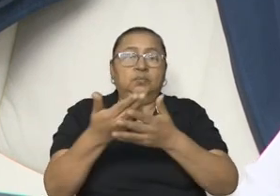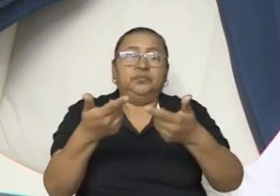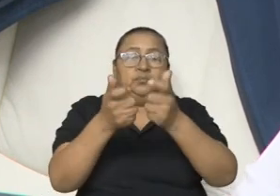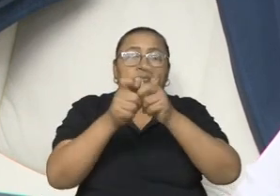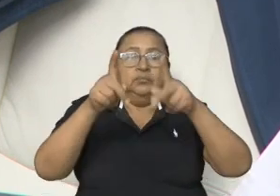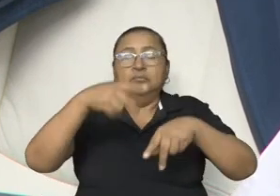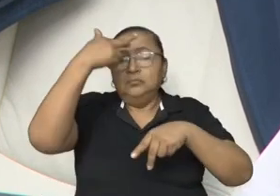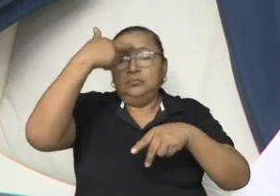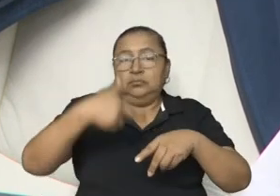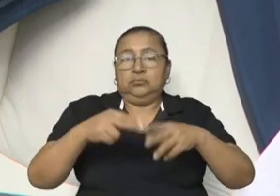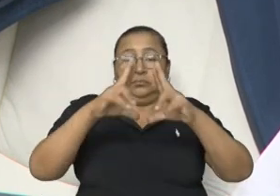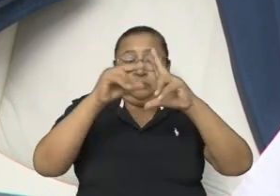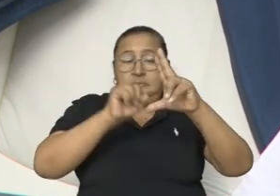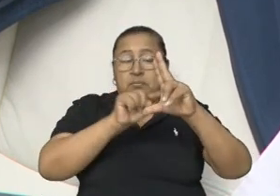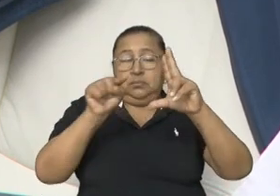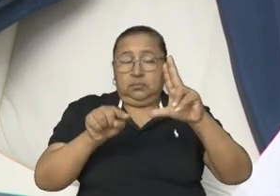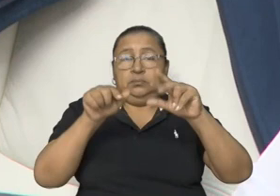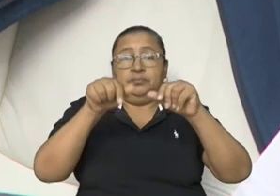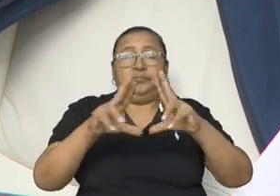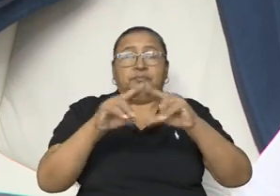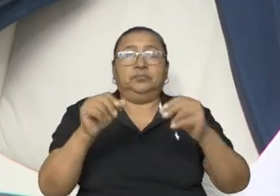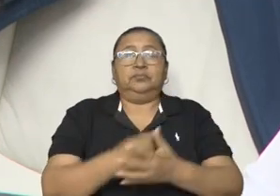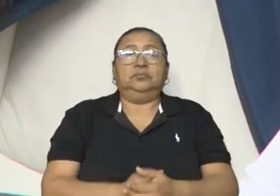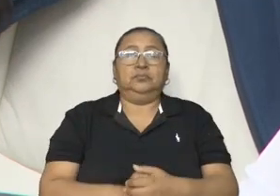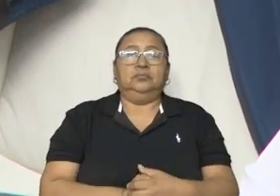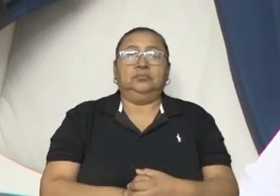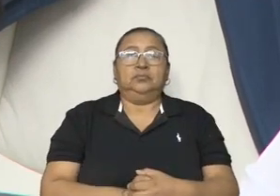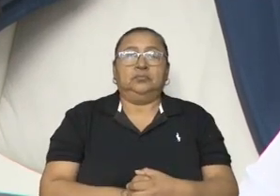autoridad del Gran Canal Interoceánico de Nicaragua.